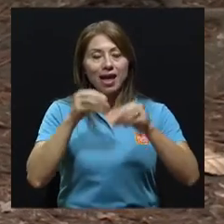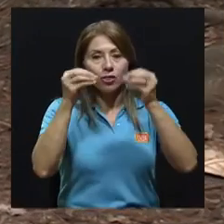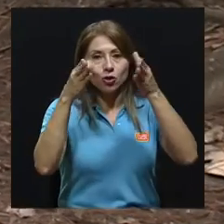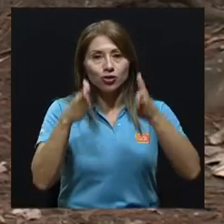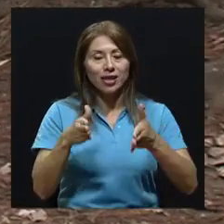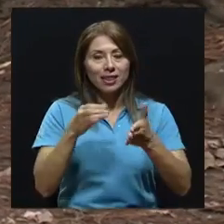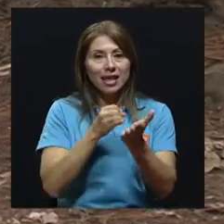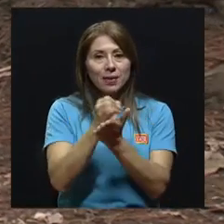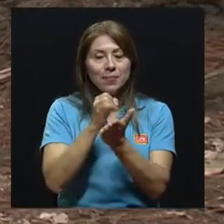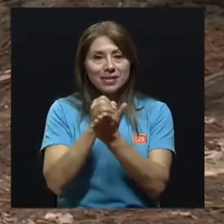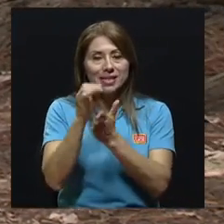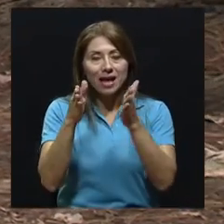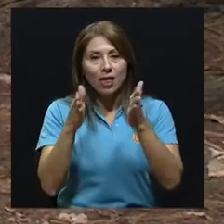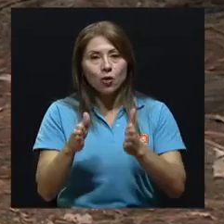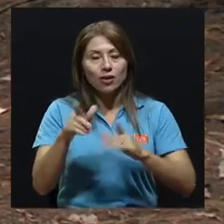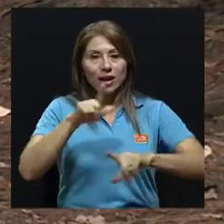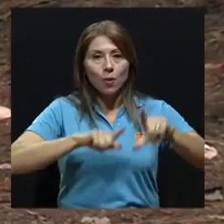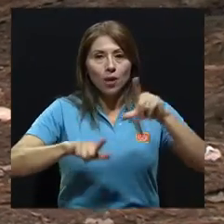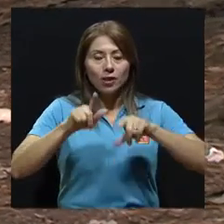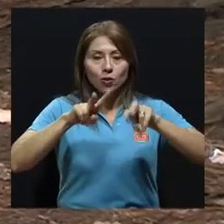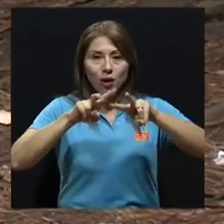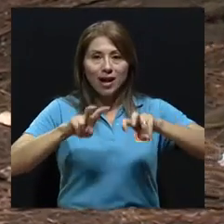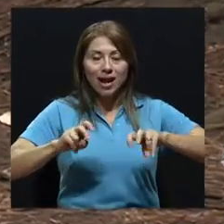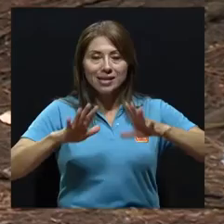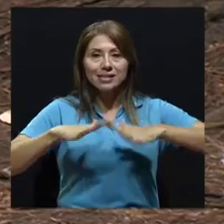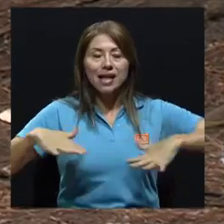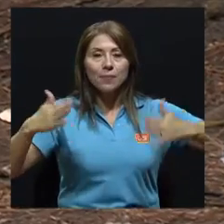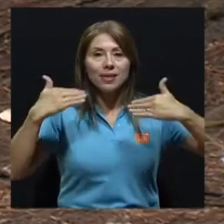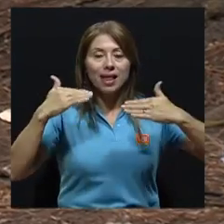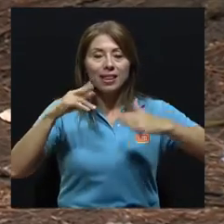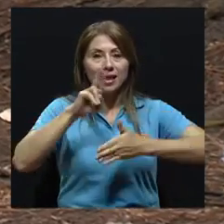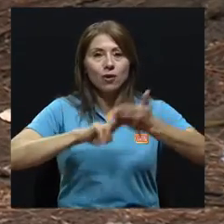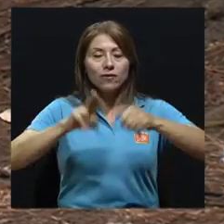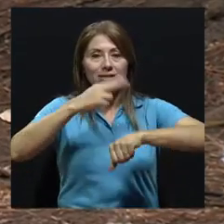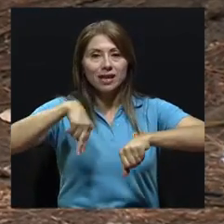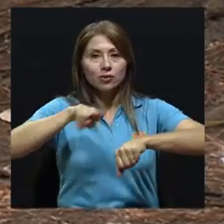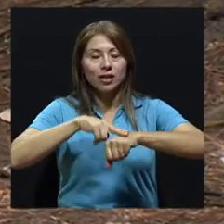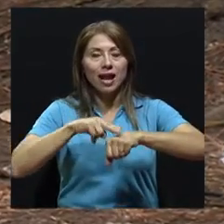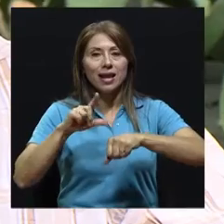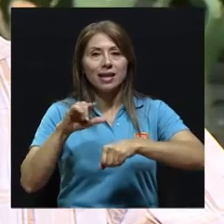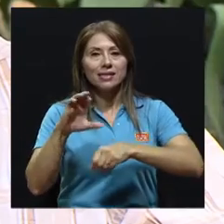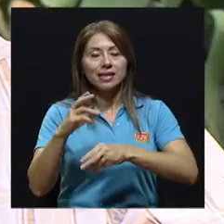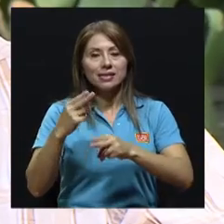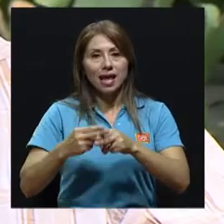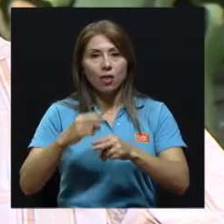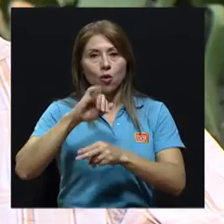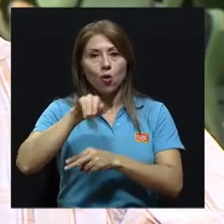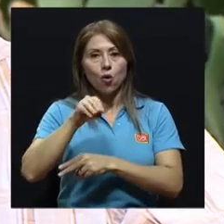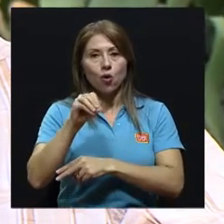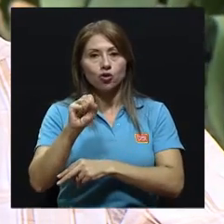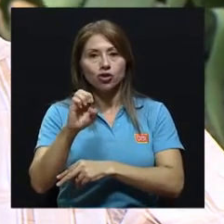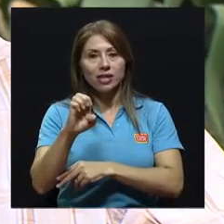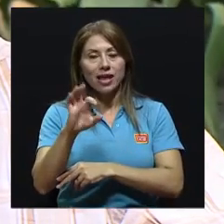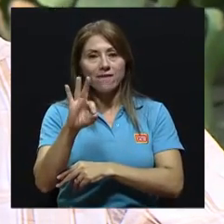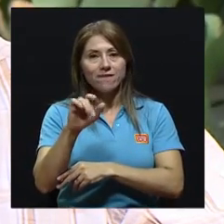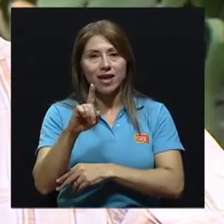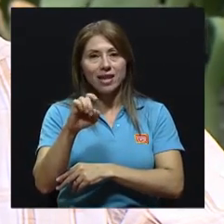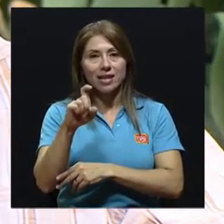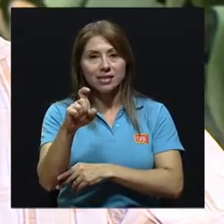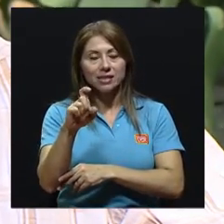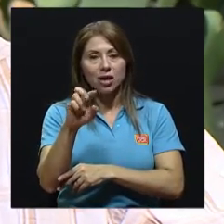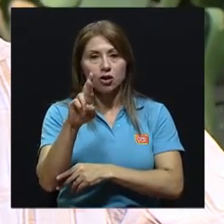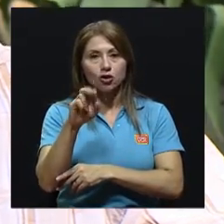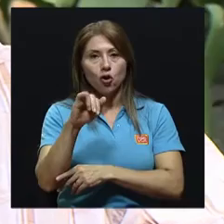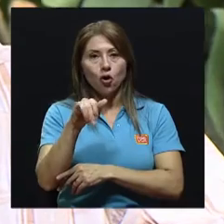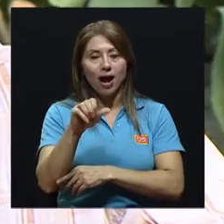investigador del Laboratorio de Análisis Ambiental de la Universidad Nacional, el licenciado José Félix Rojas Marín, quien muy gentilmente nos